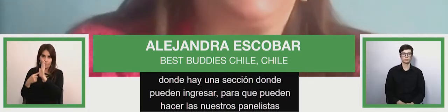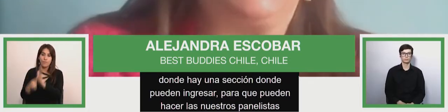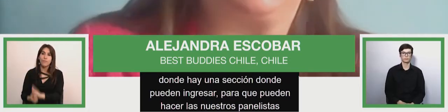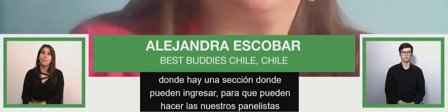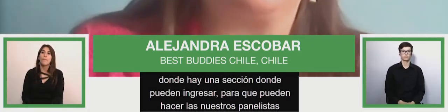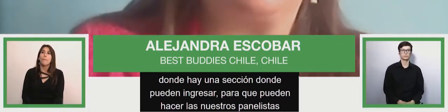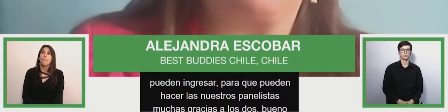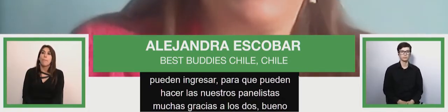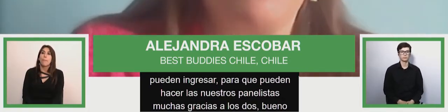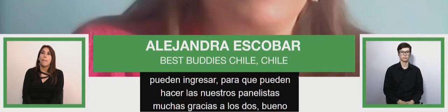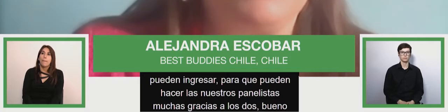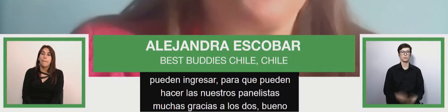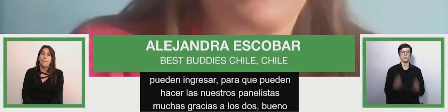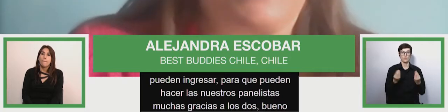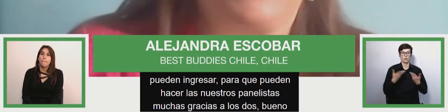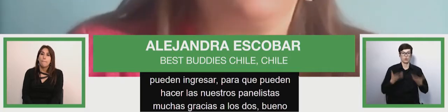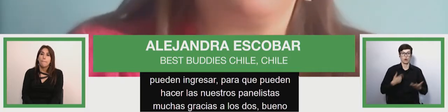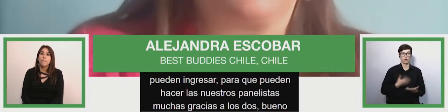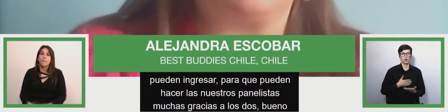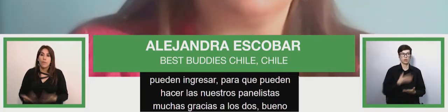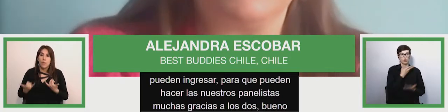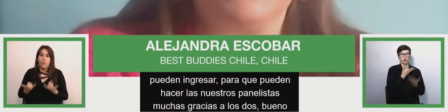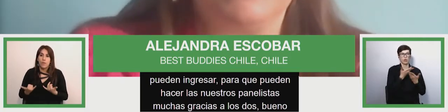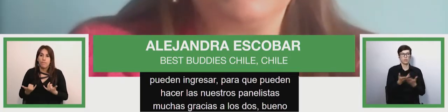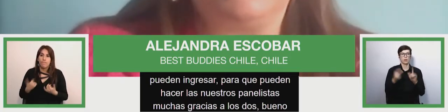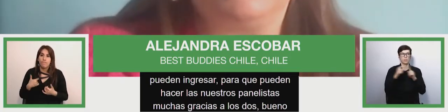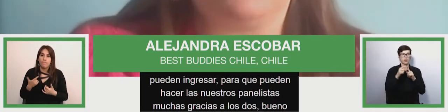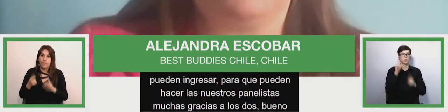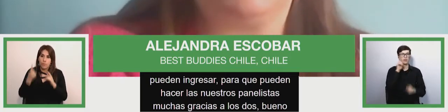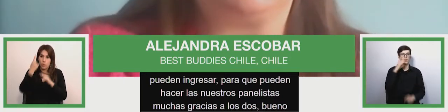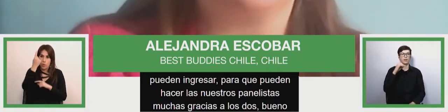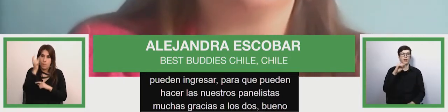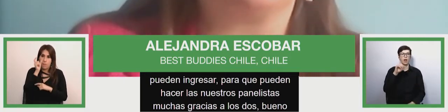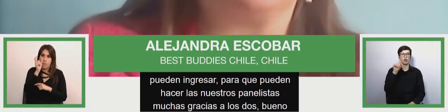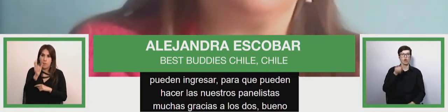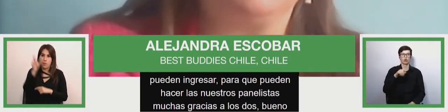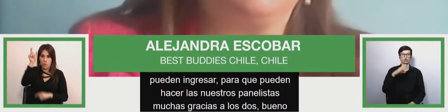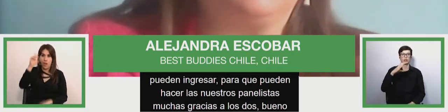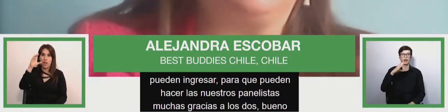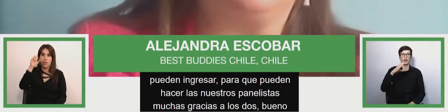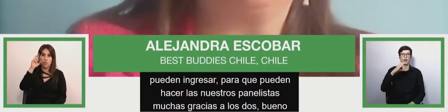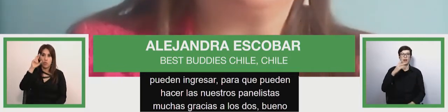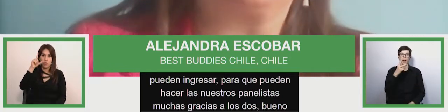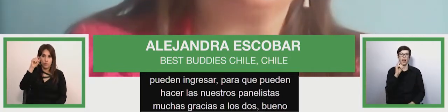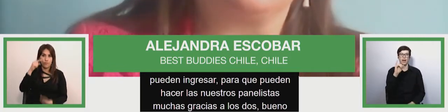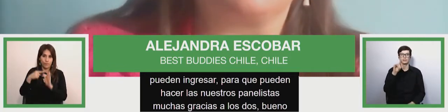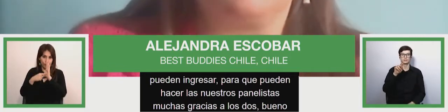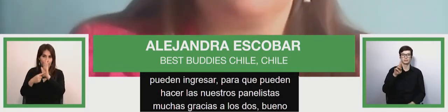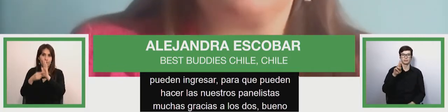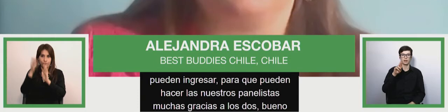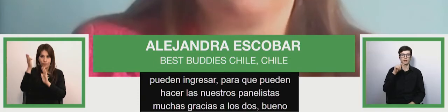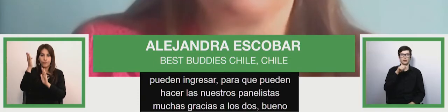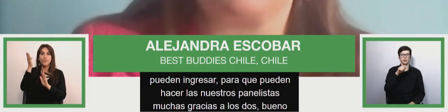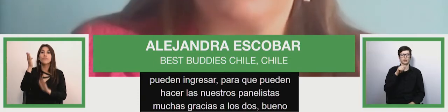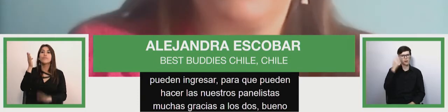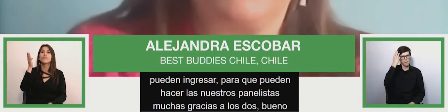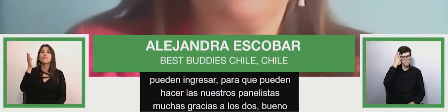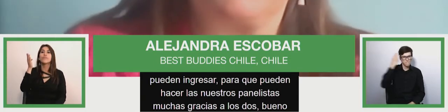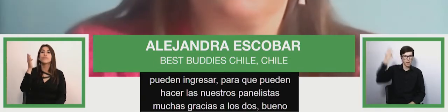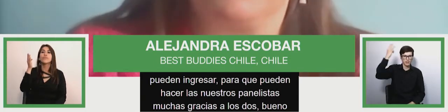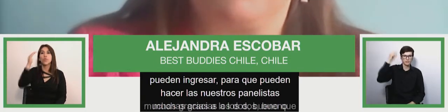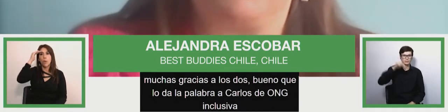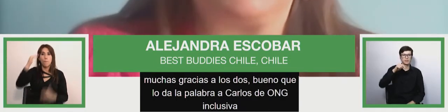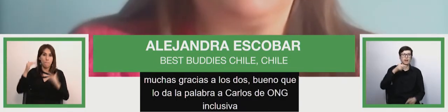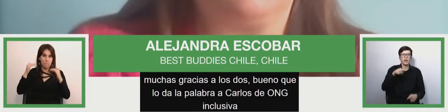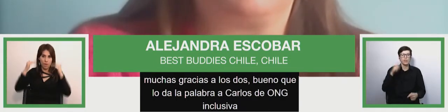quiero dar la palabra a Carlos Kaiser de ONG inclusiva él es magíster de innovación curricular y